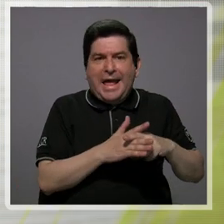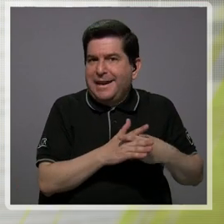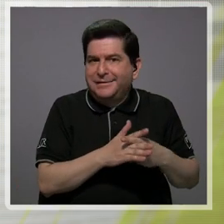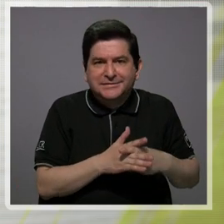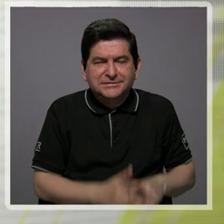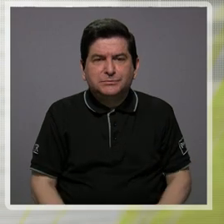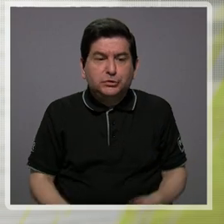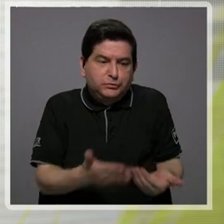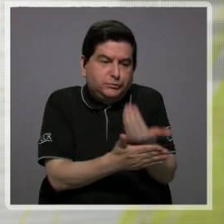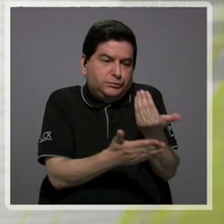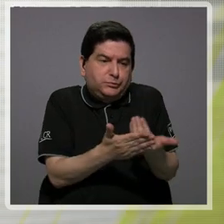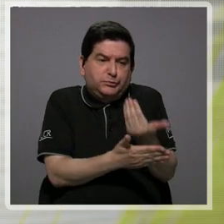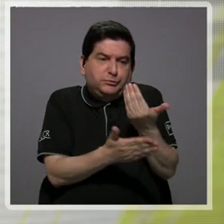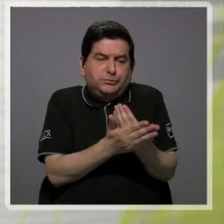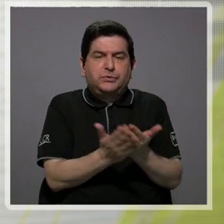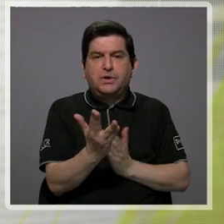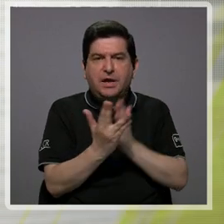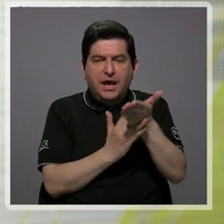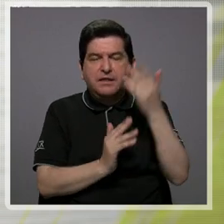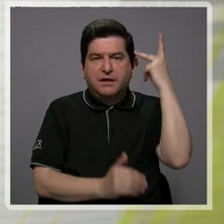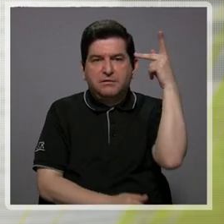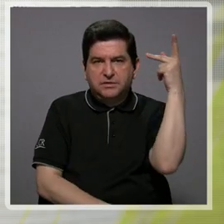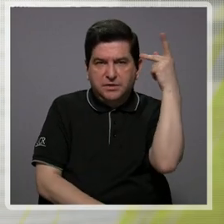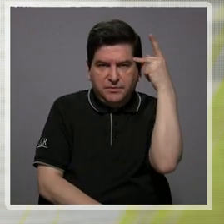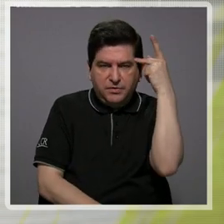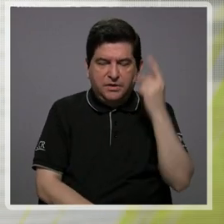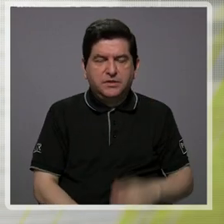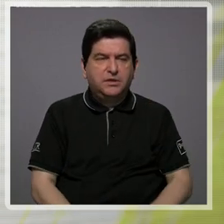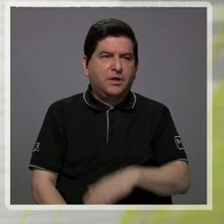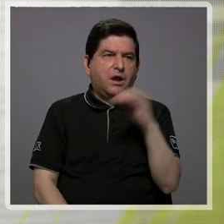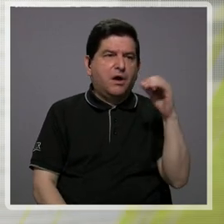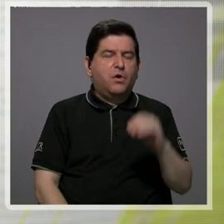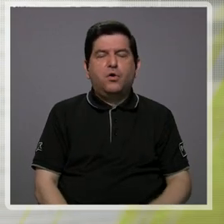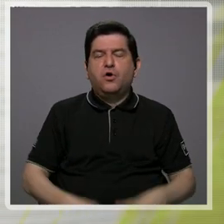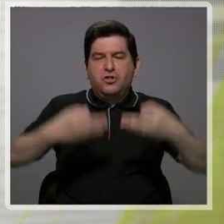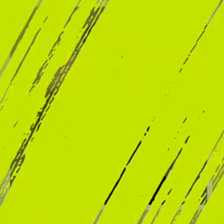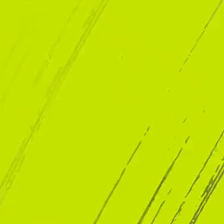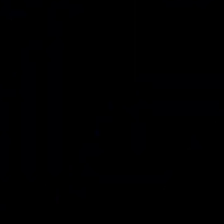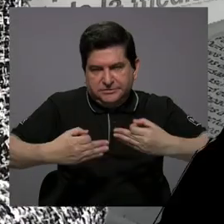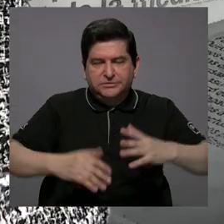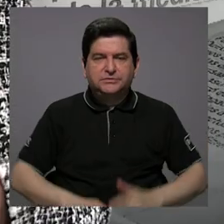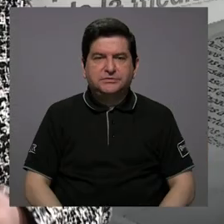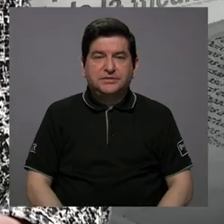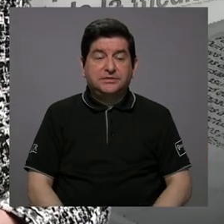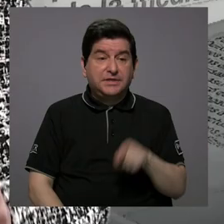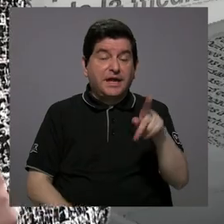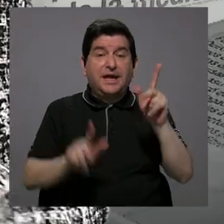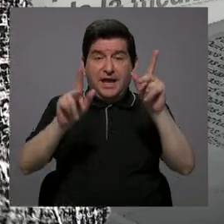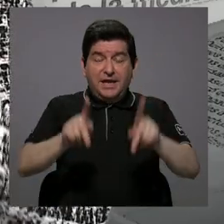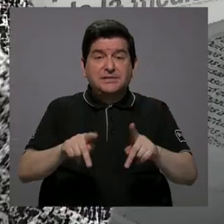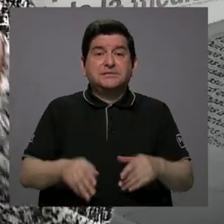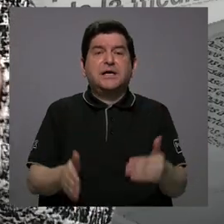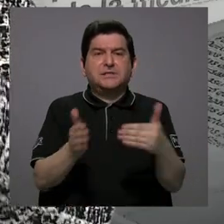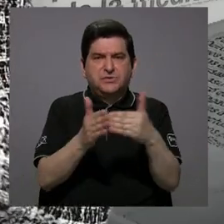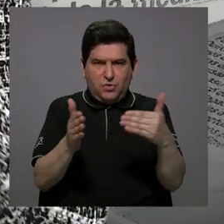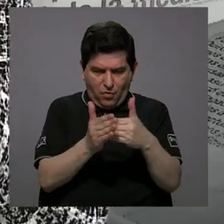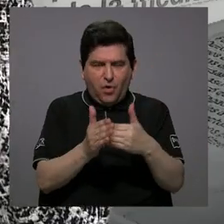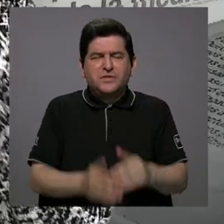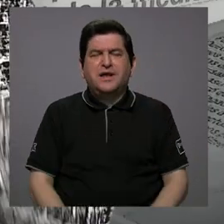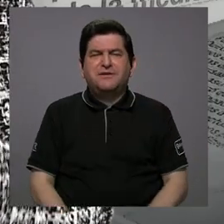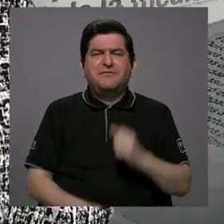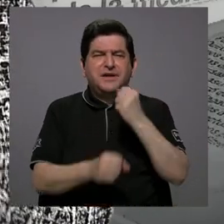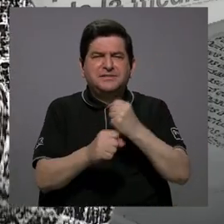innovadores a través de políticas, a través de directrices, ¿verdad? Para que estas personas vuelvan a tomar